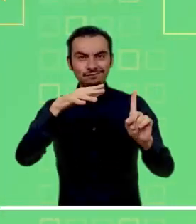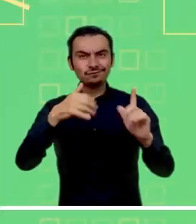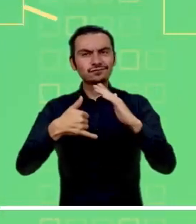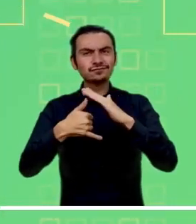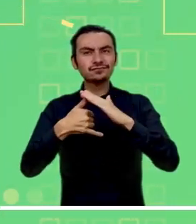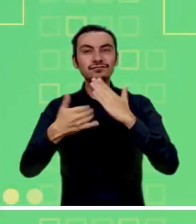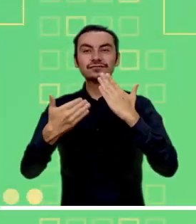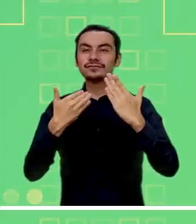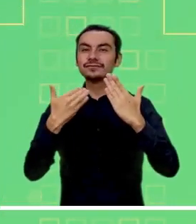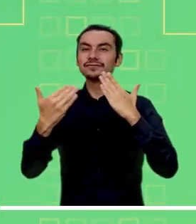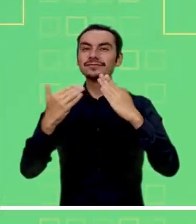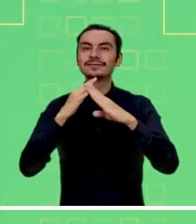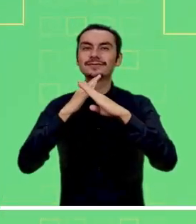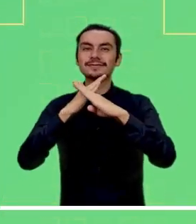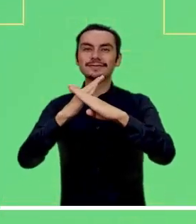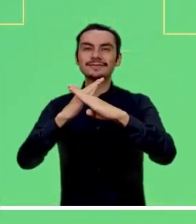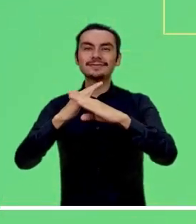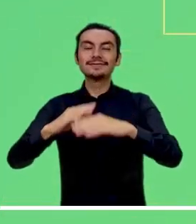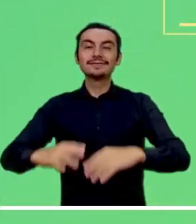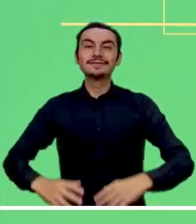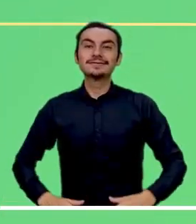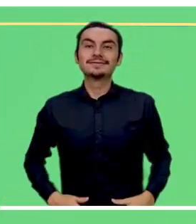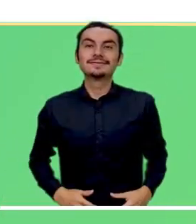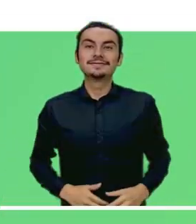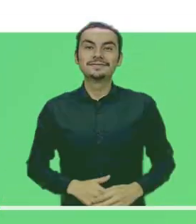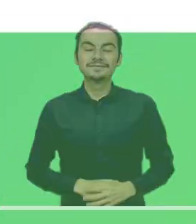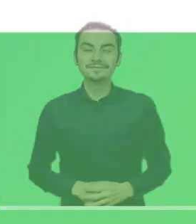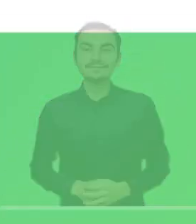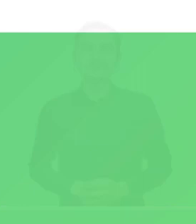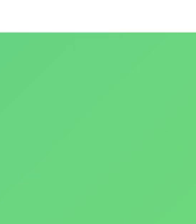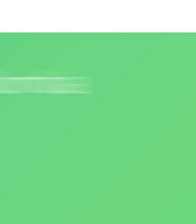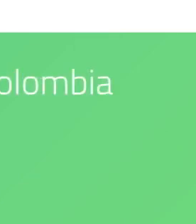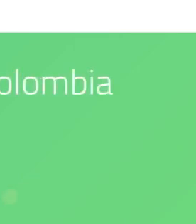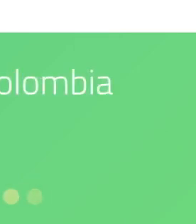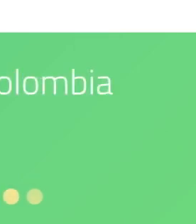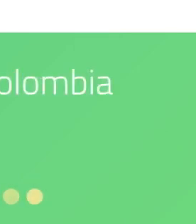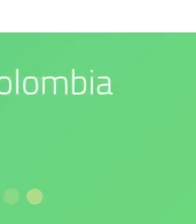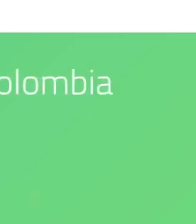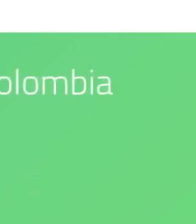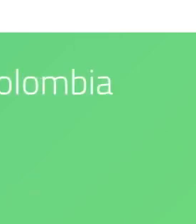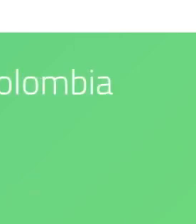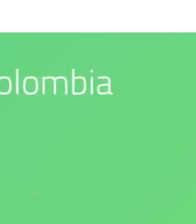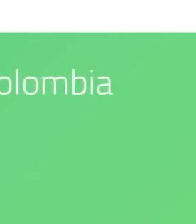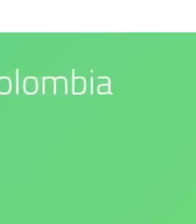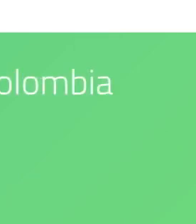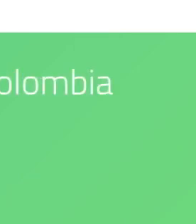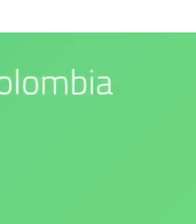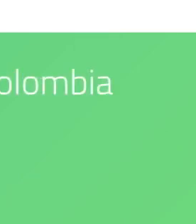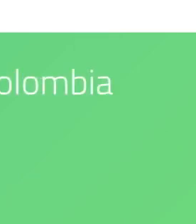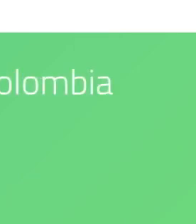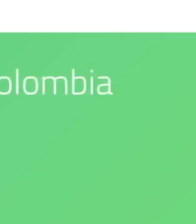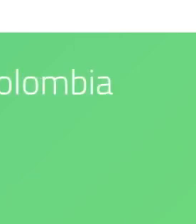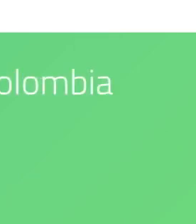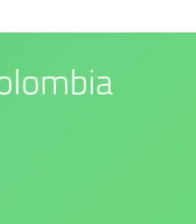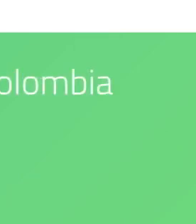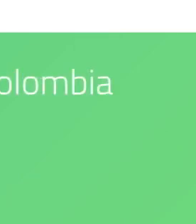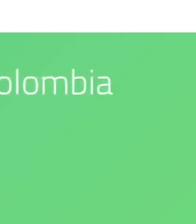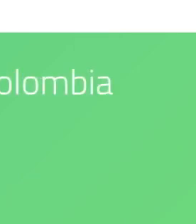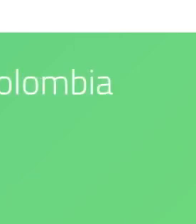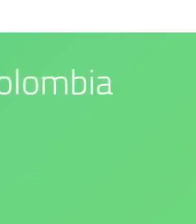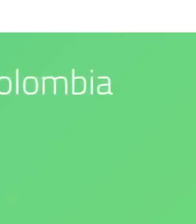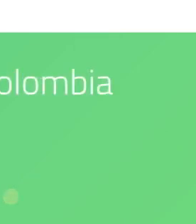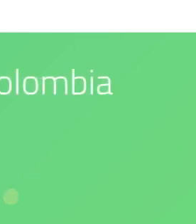en nuestras redes sociales. Nuestro compromiso es con el medio ambiente. IDEAM es confianza y prevención.